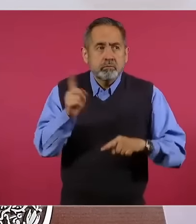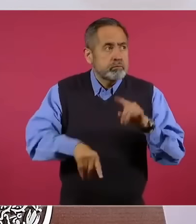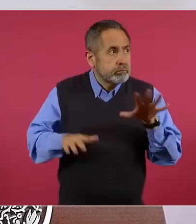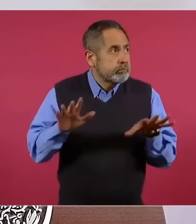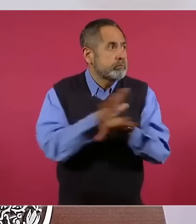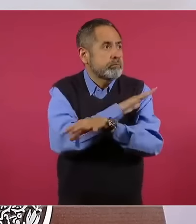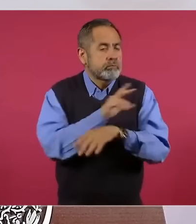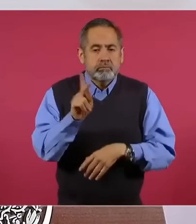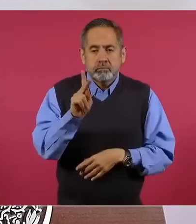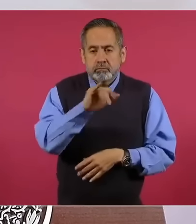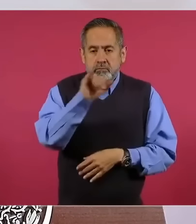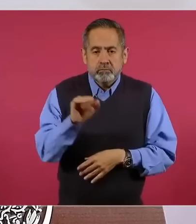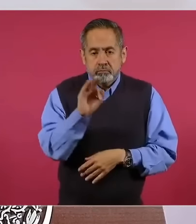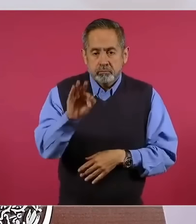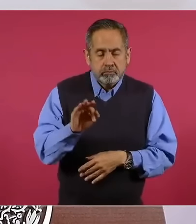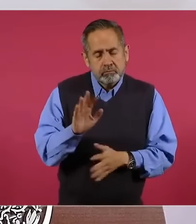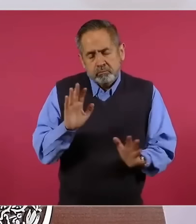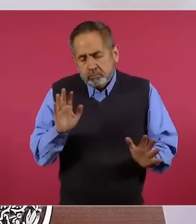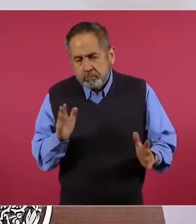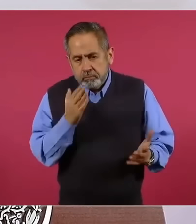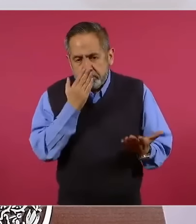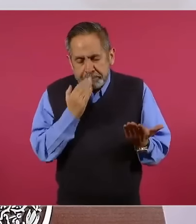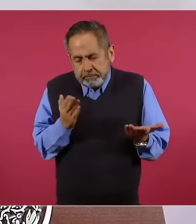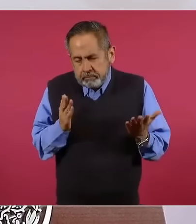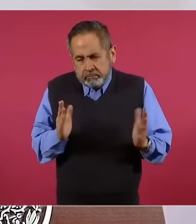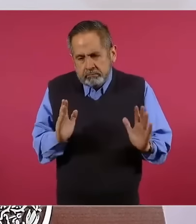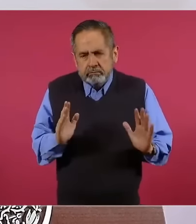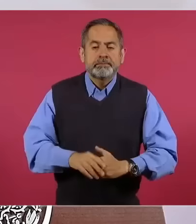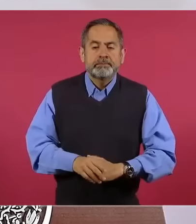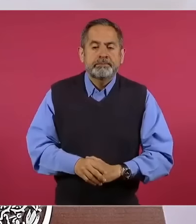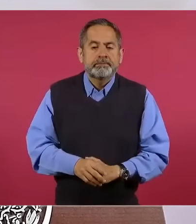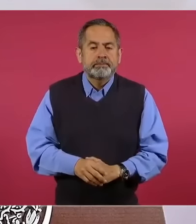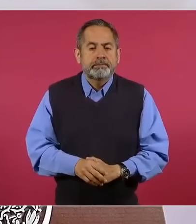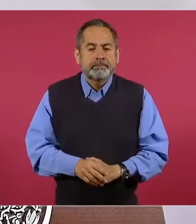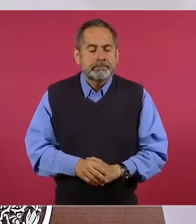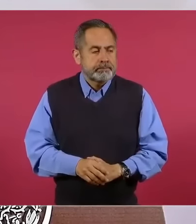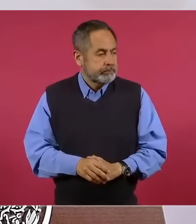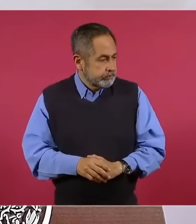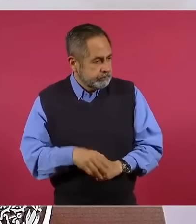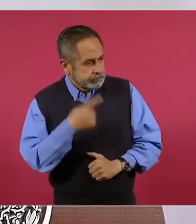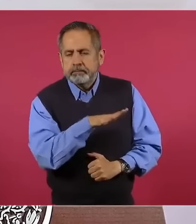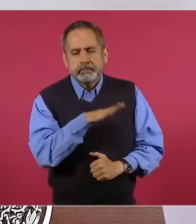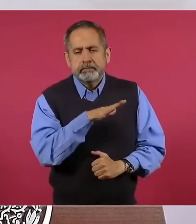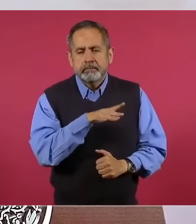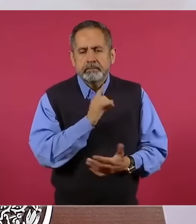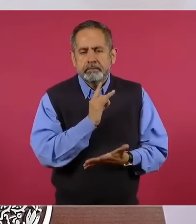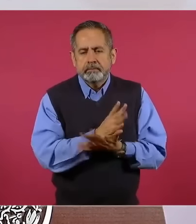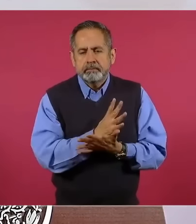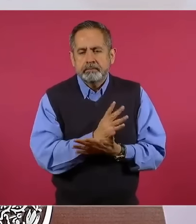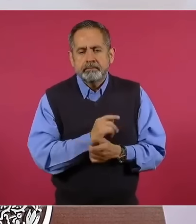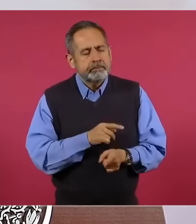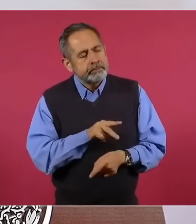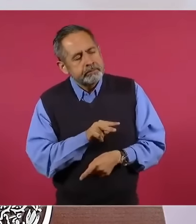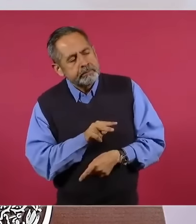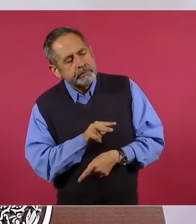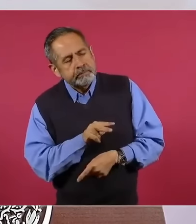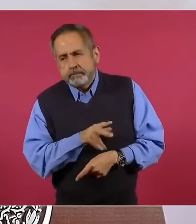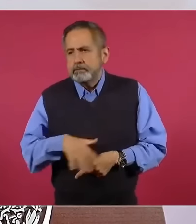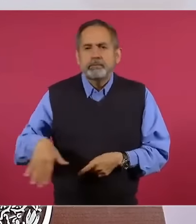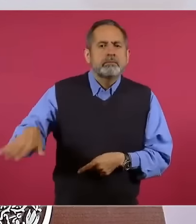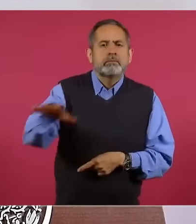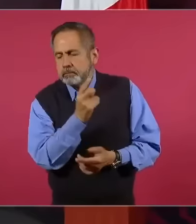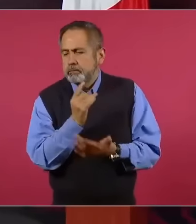Sin embargo, es evidente de dominio